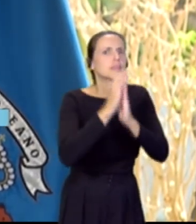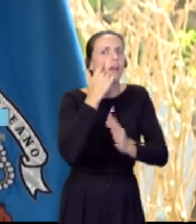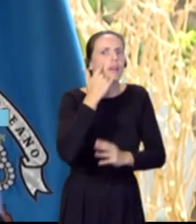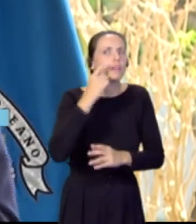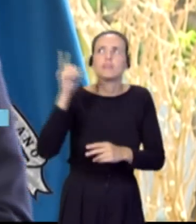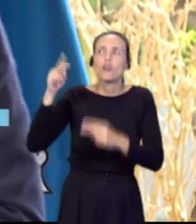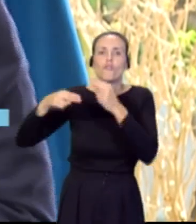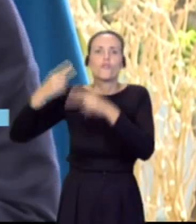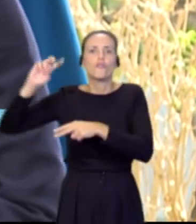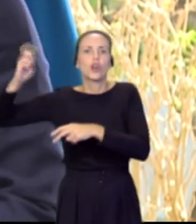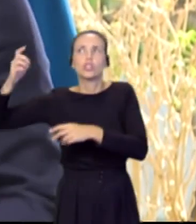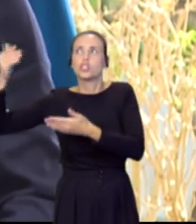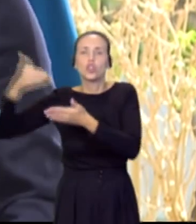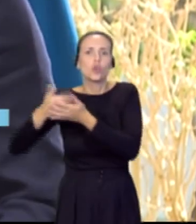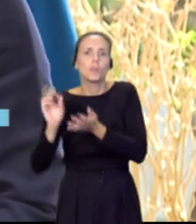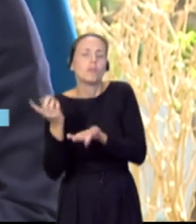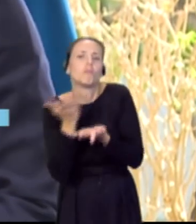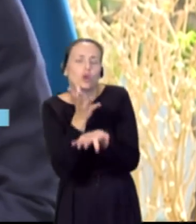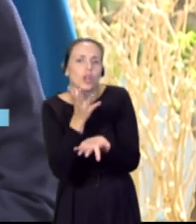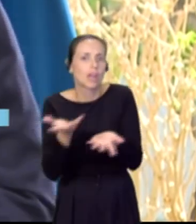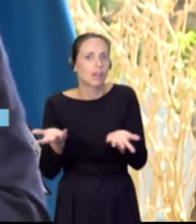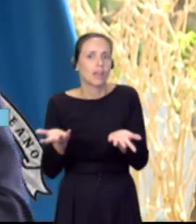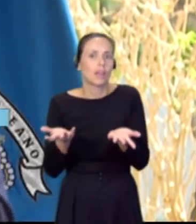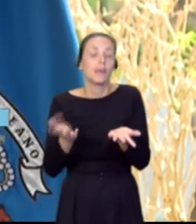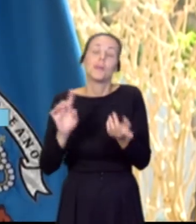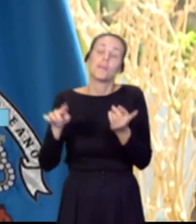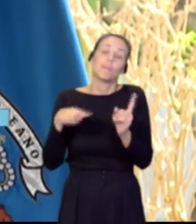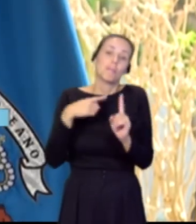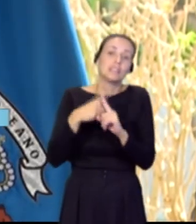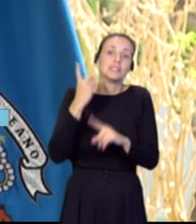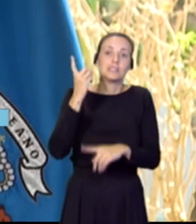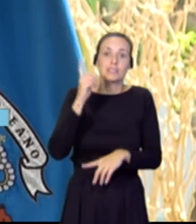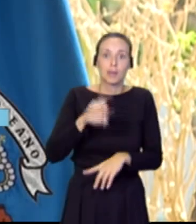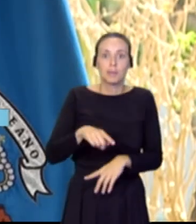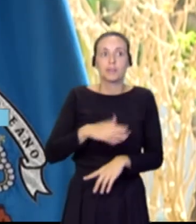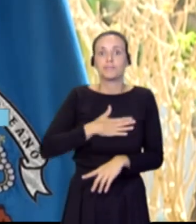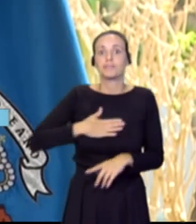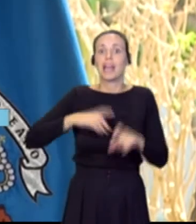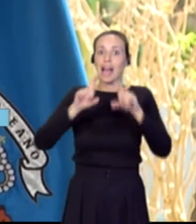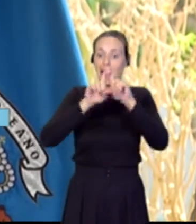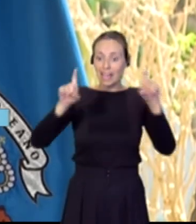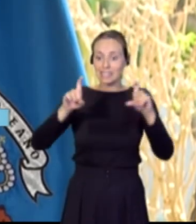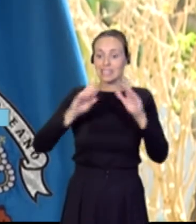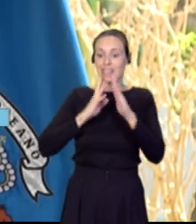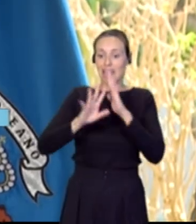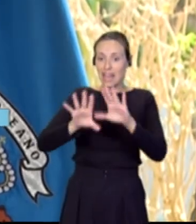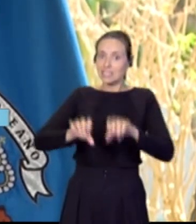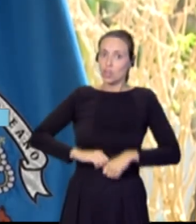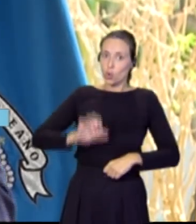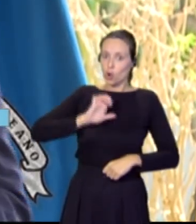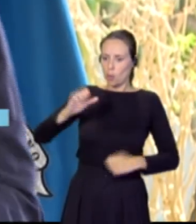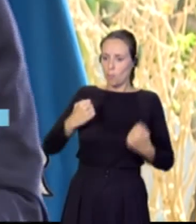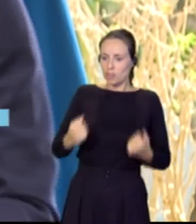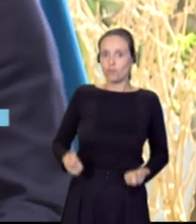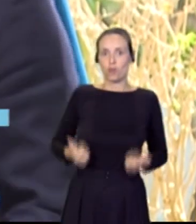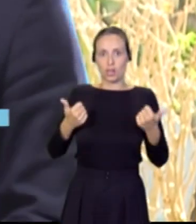Frontex y sobre todo que se intensifique y se apoya a la Agencia de Asilo Europea, que va a permitir que